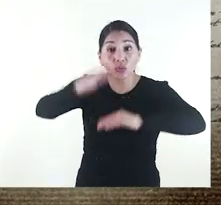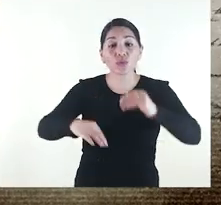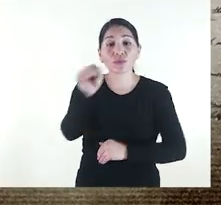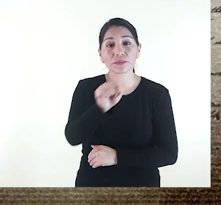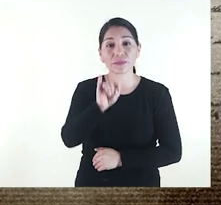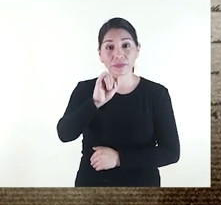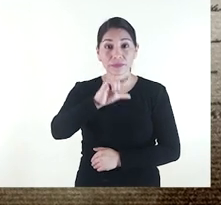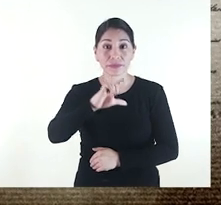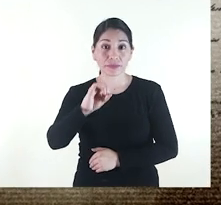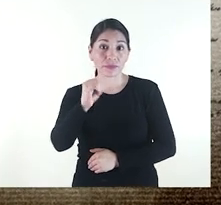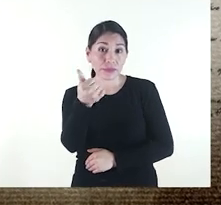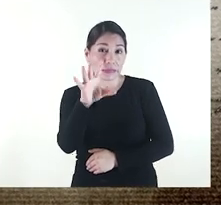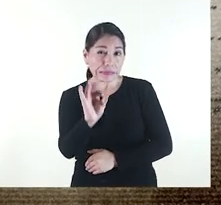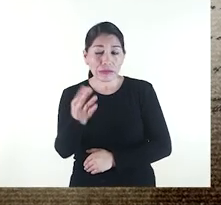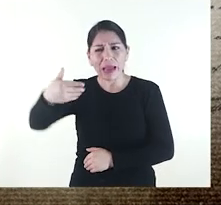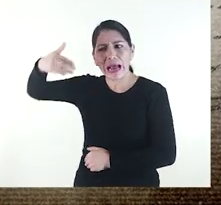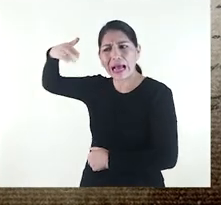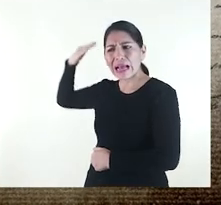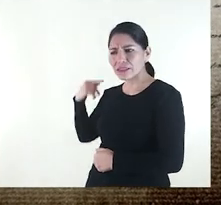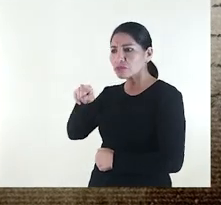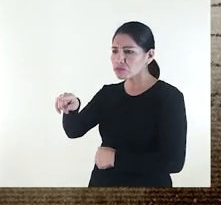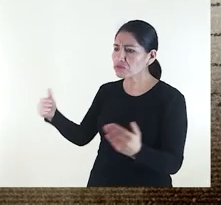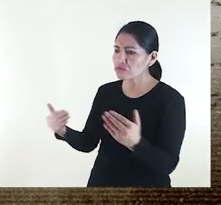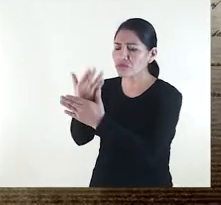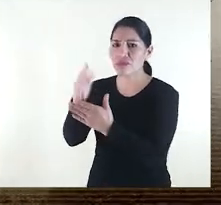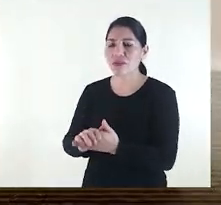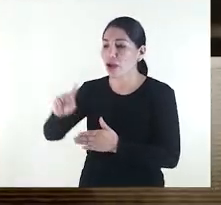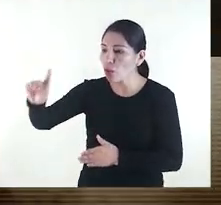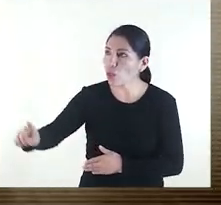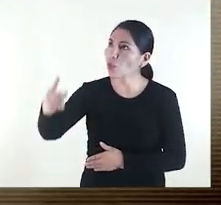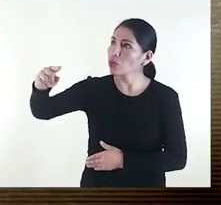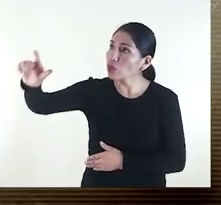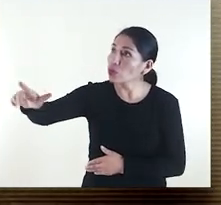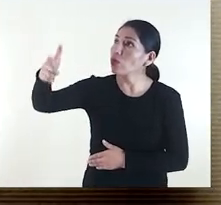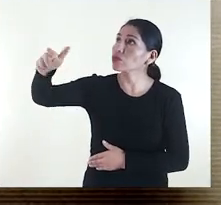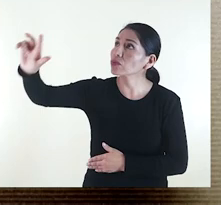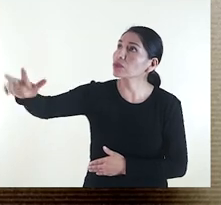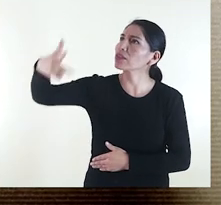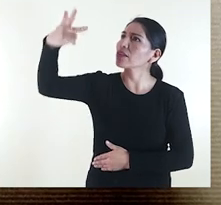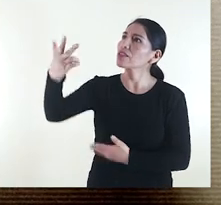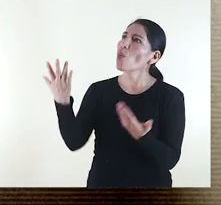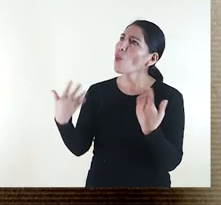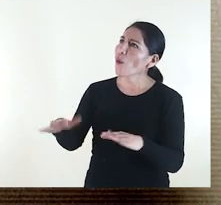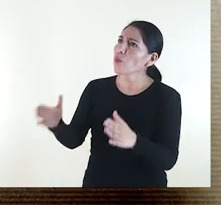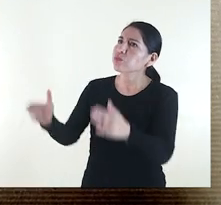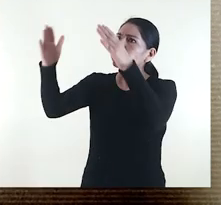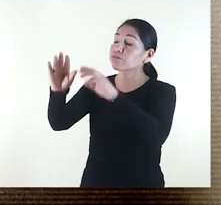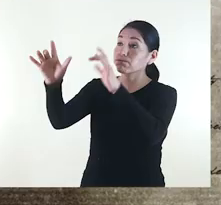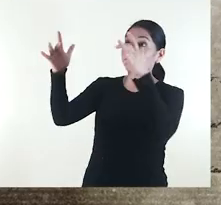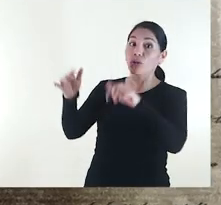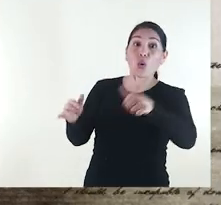XIX y debió haber sido muy original en la época, puesto que sus tres pisos sobresalen aún hoy entre las edificaciones